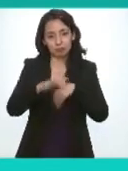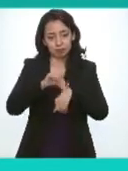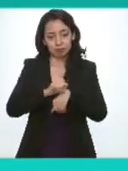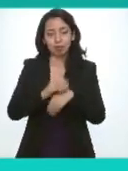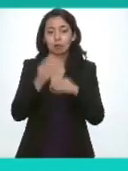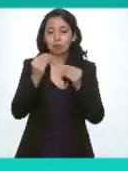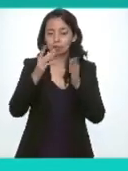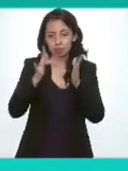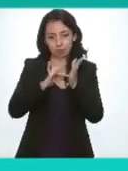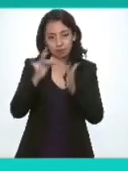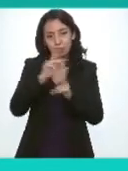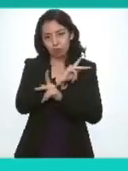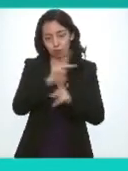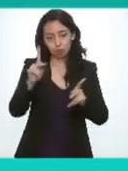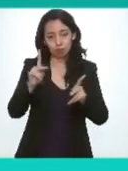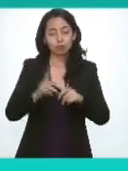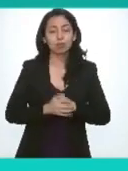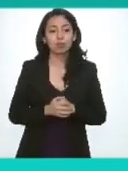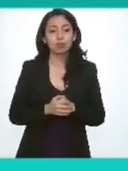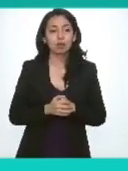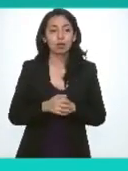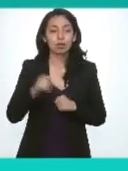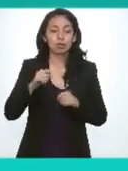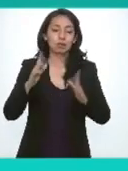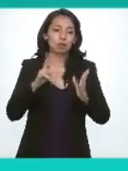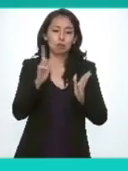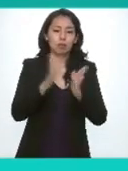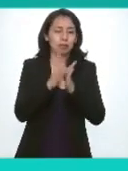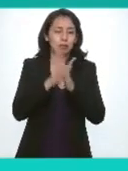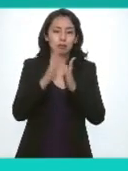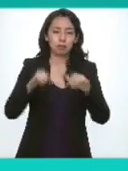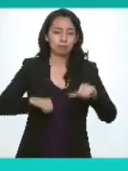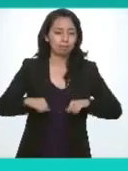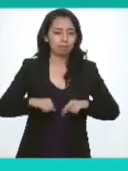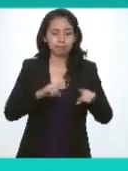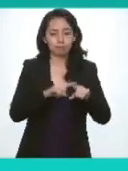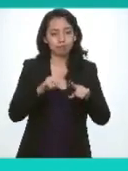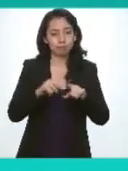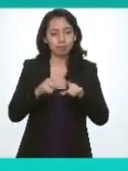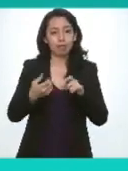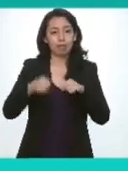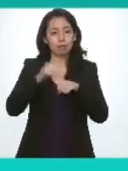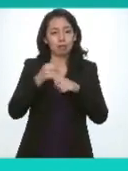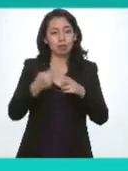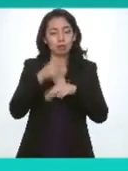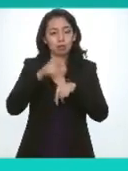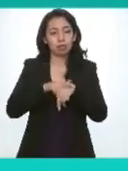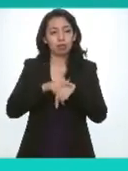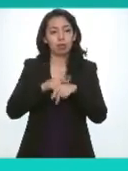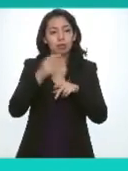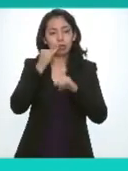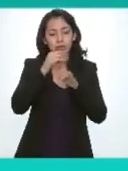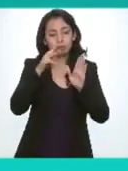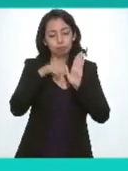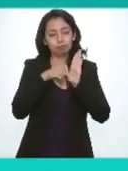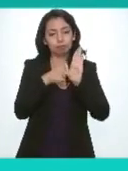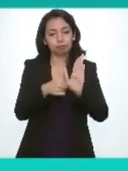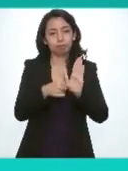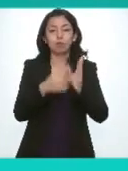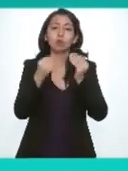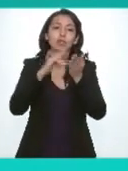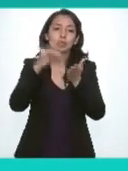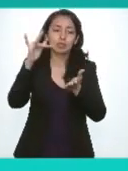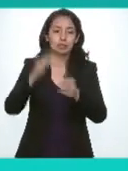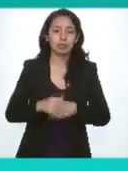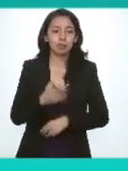de nuevo gracias a todas y a todos en su activa participación en el marco de la Semana Nacional de Transparencia muchas gracias